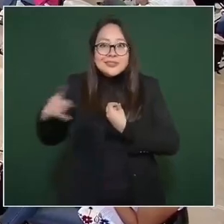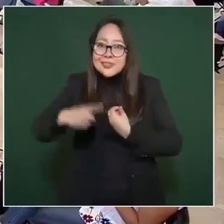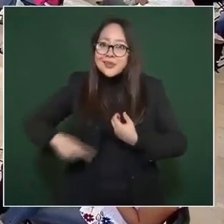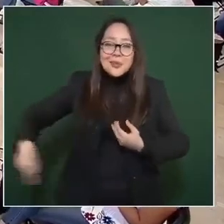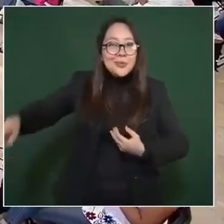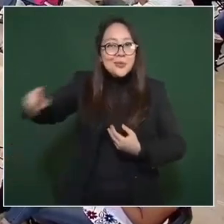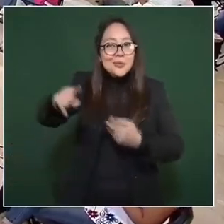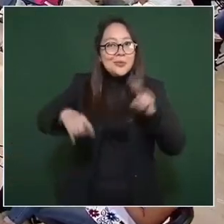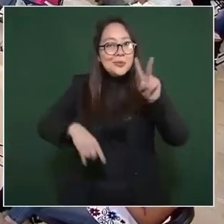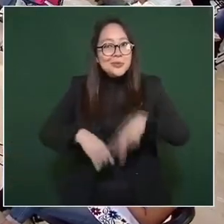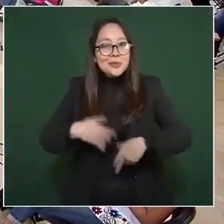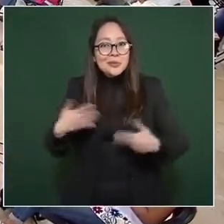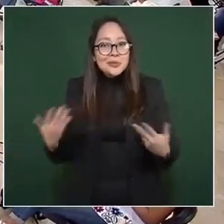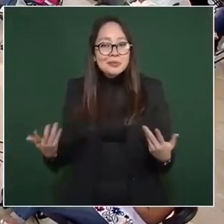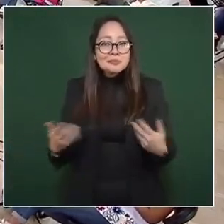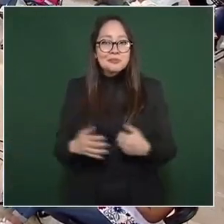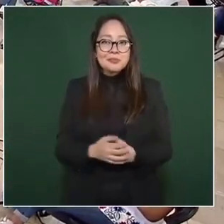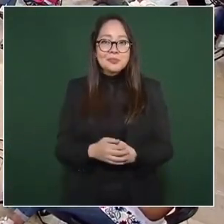no con todos,